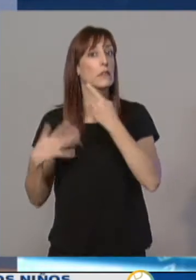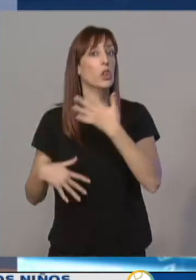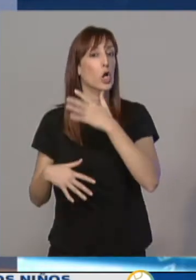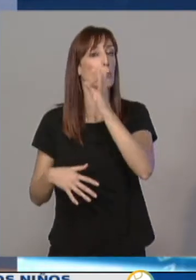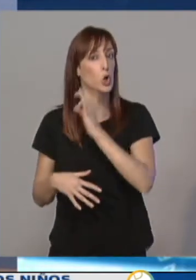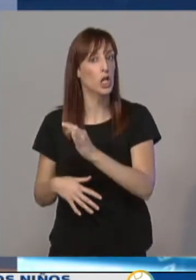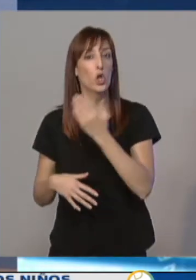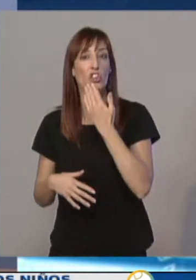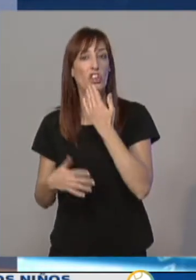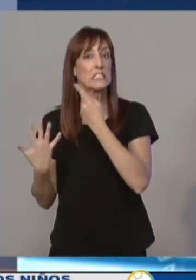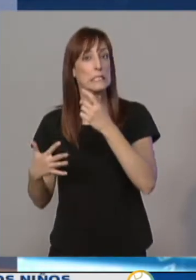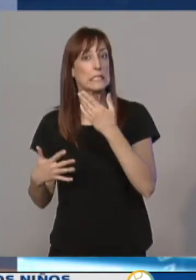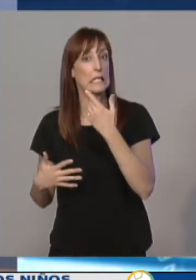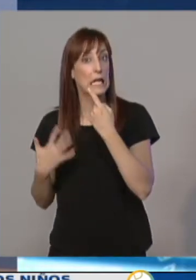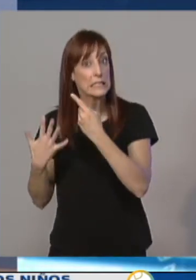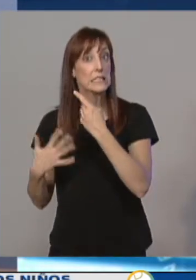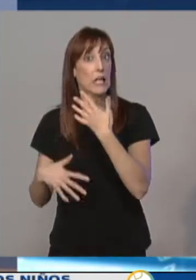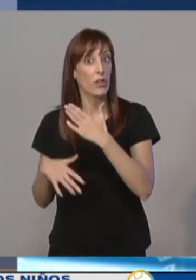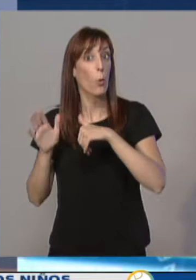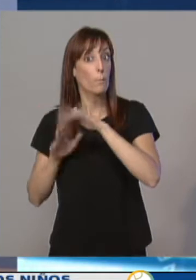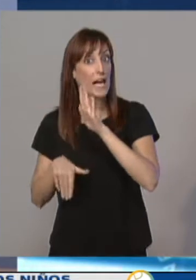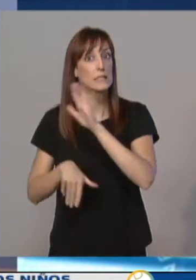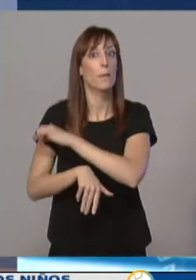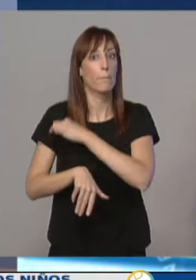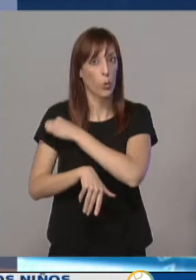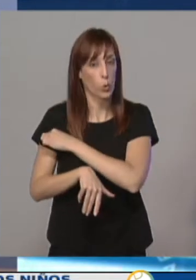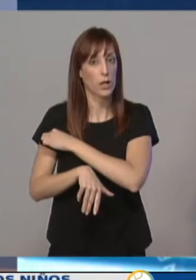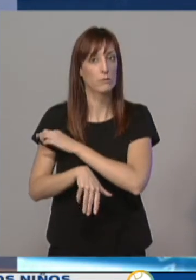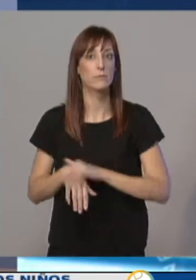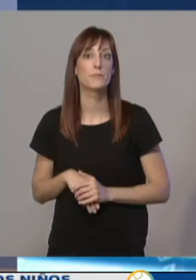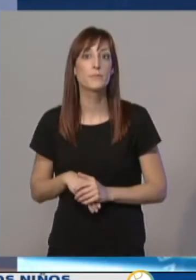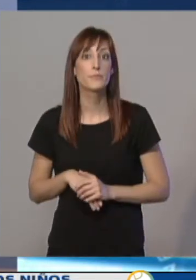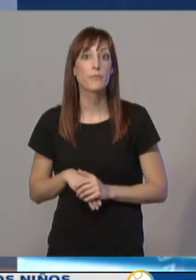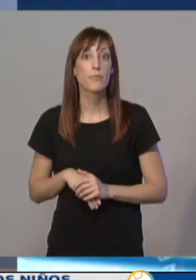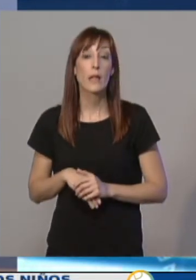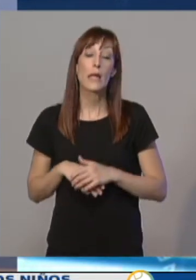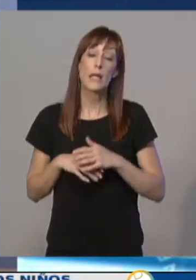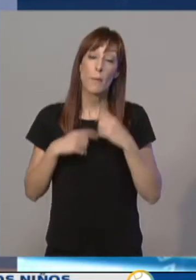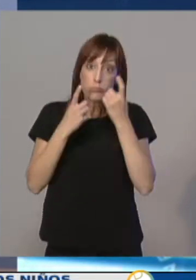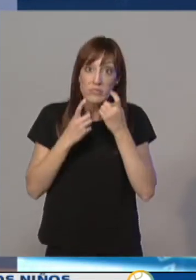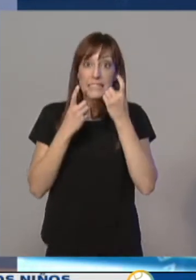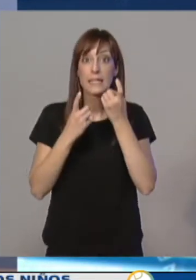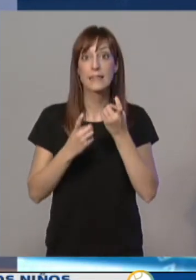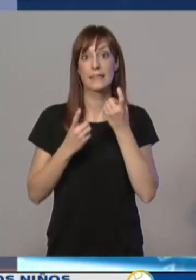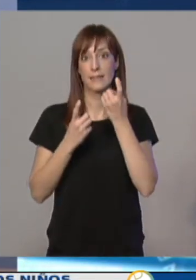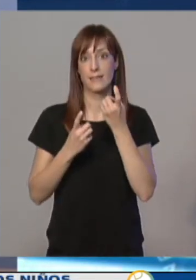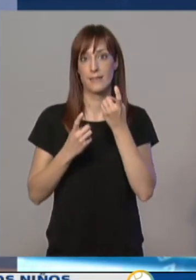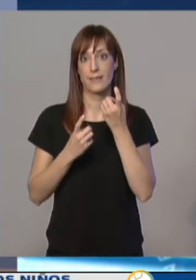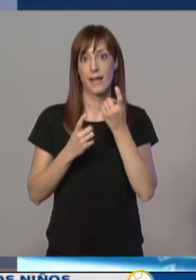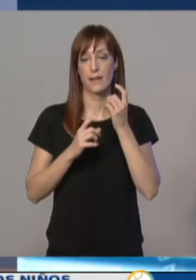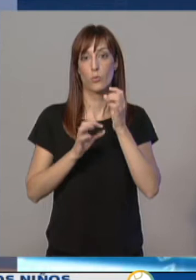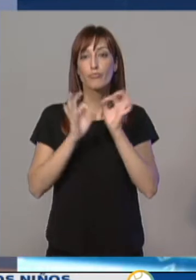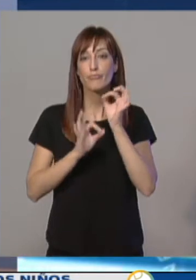personas de 65 y más años y vamos a tratar de alcanzar una cobertura superior al 90